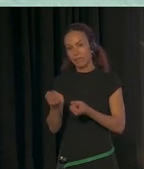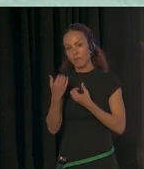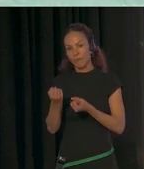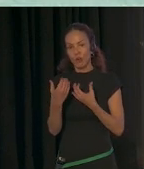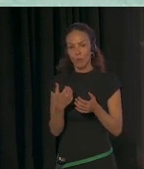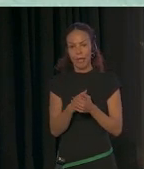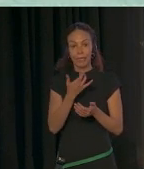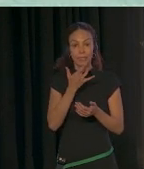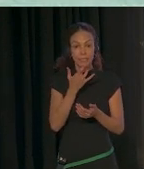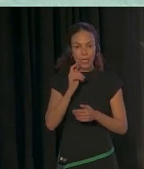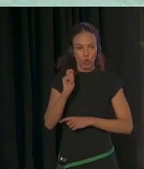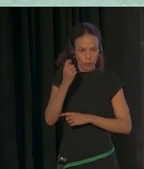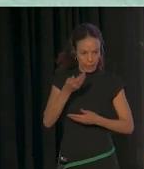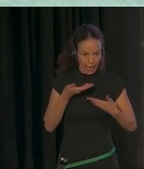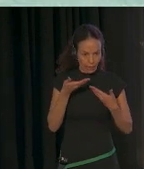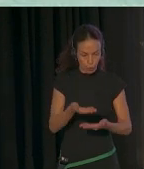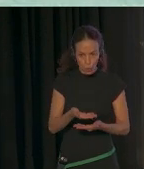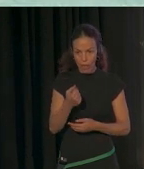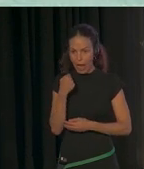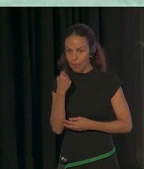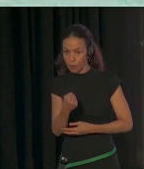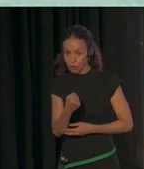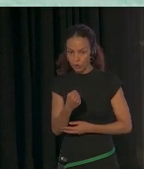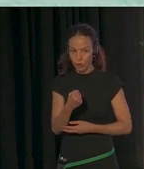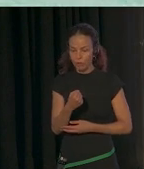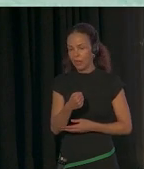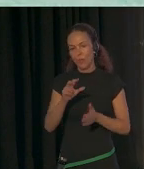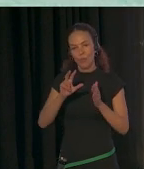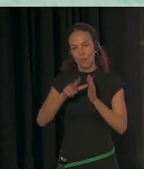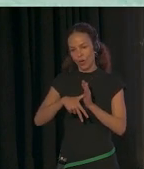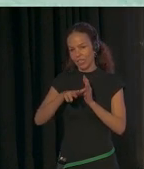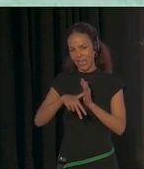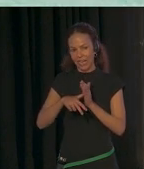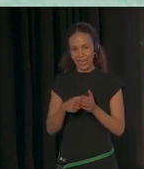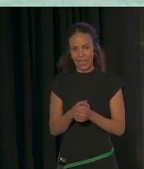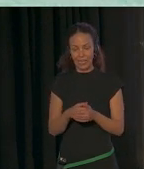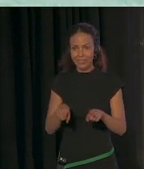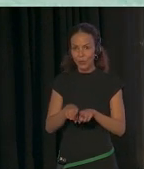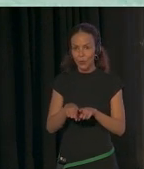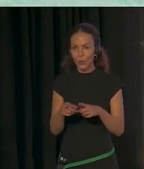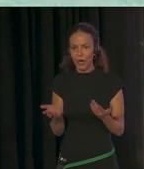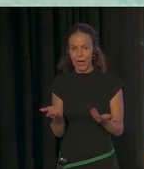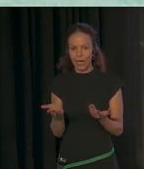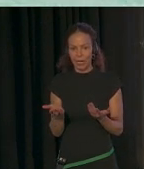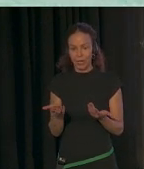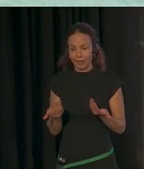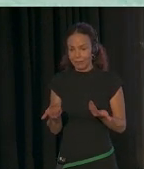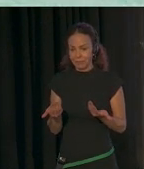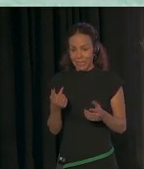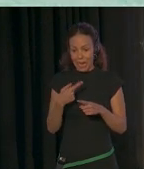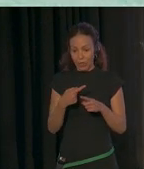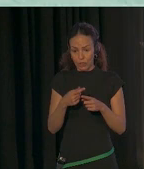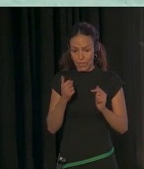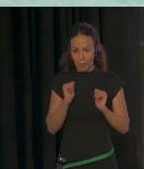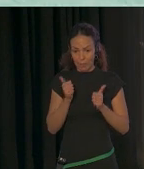que si consiguen ayuda y apoyo es mucho más tarde. Es como si las cosas tuviesen que empezar a ponerse muy